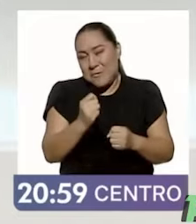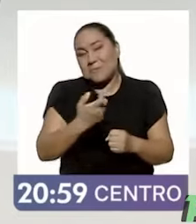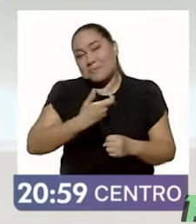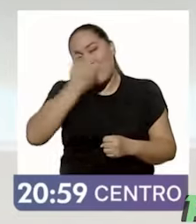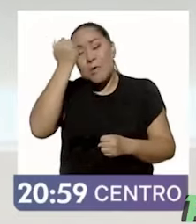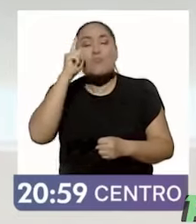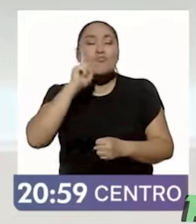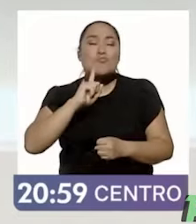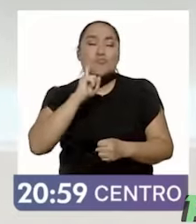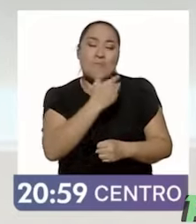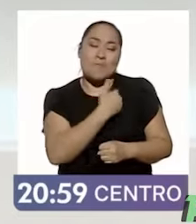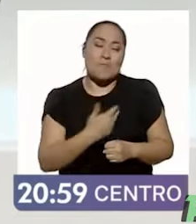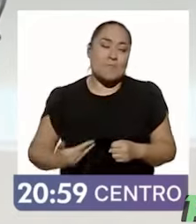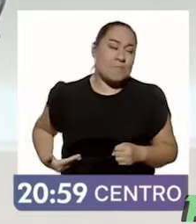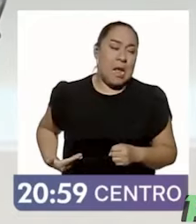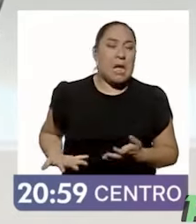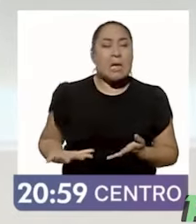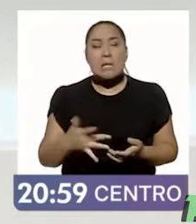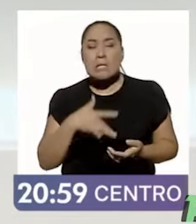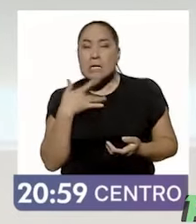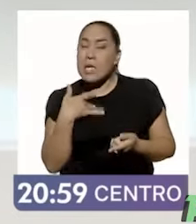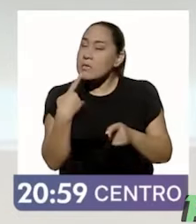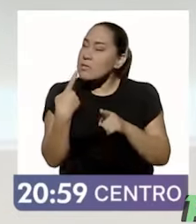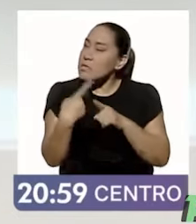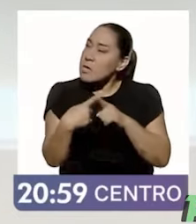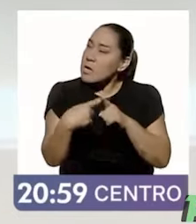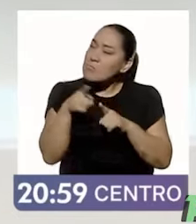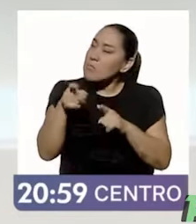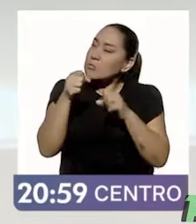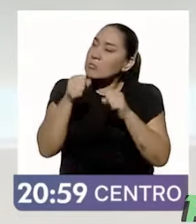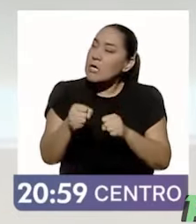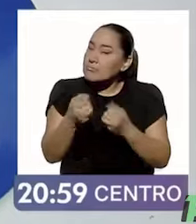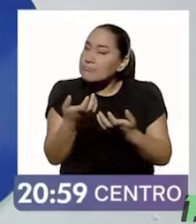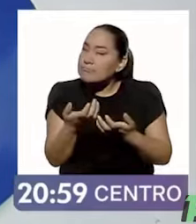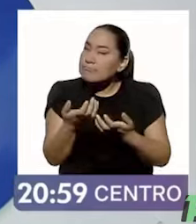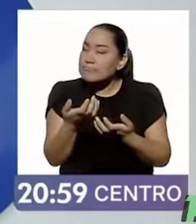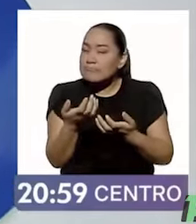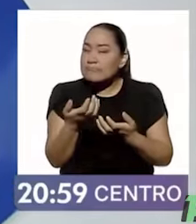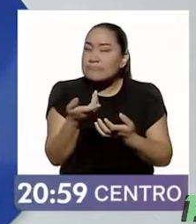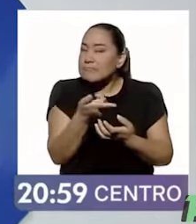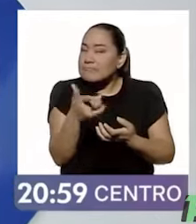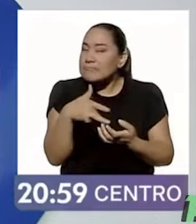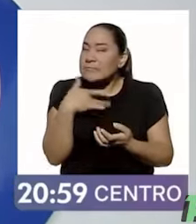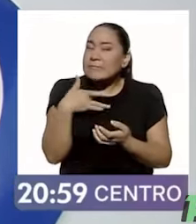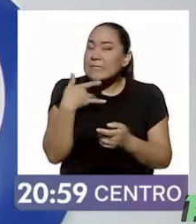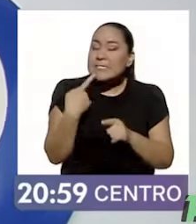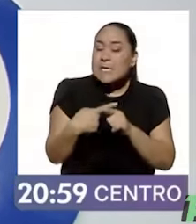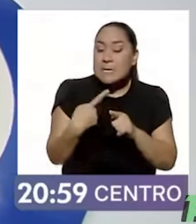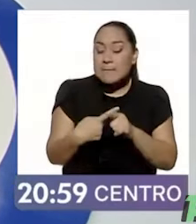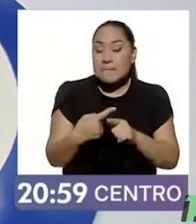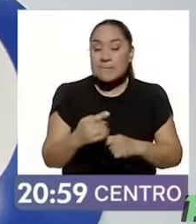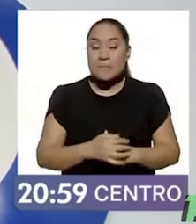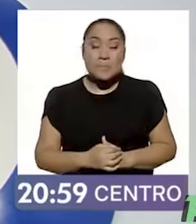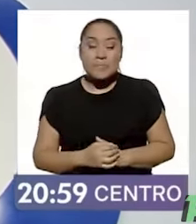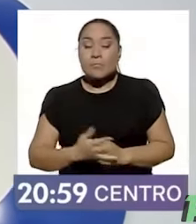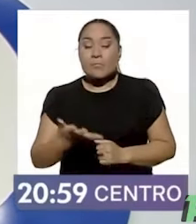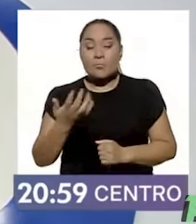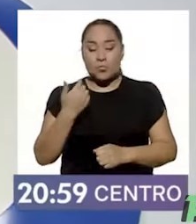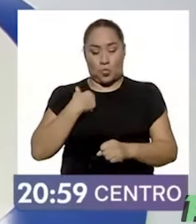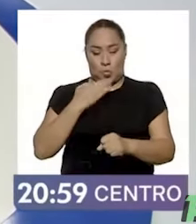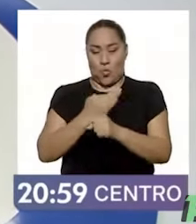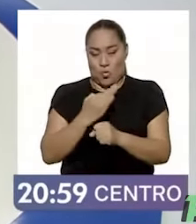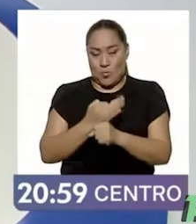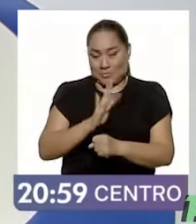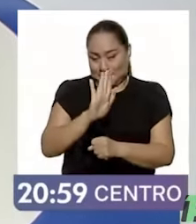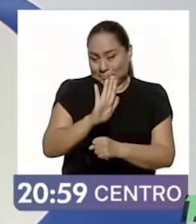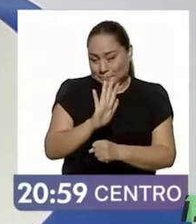¿quién lo más probable? ¿Cómo van? ¿Qué significa eso? Yo creo que es, digo, las voy a dejar hablar